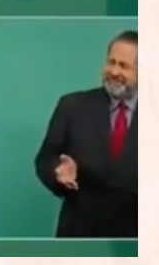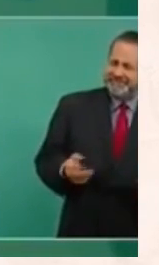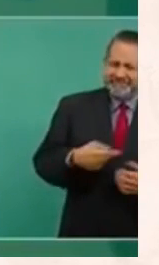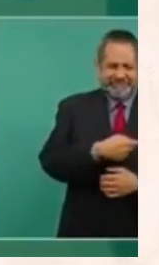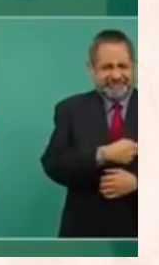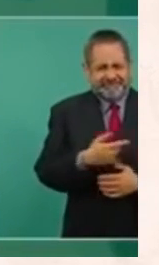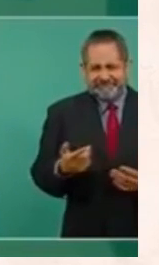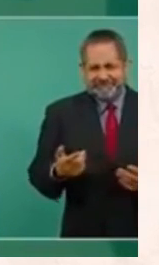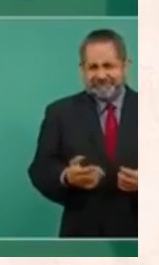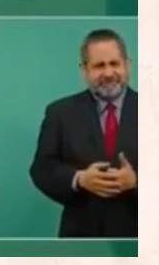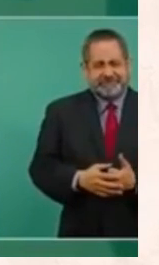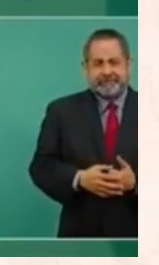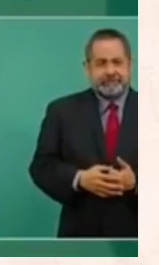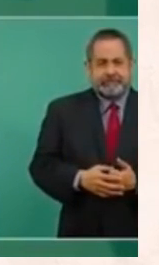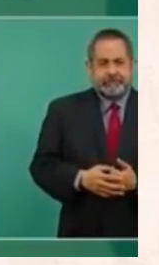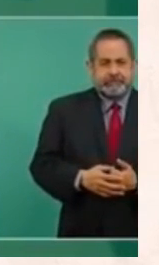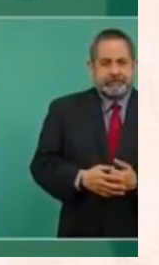Y la verdad, la verdad,